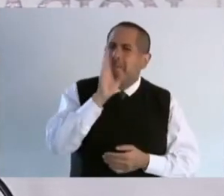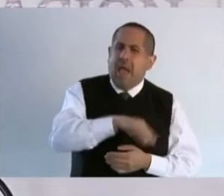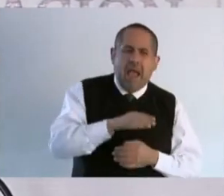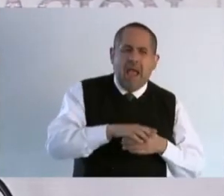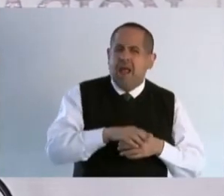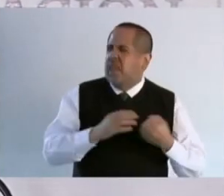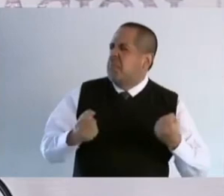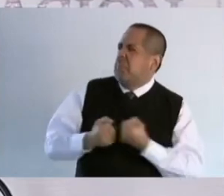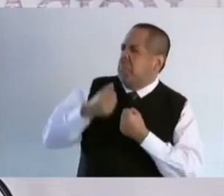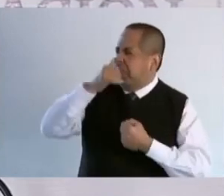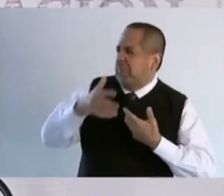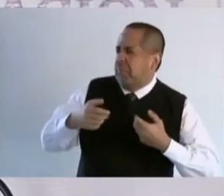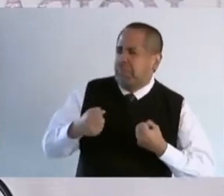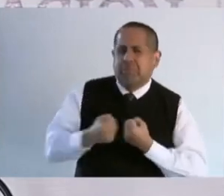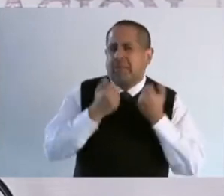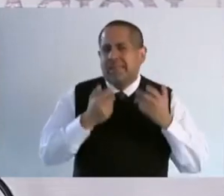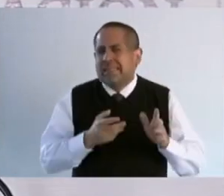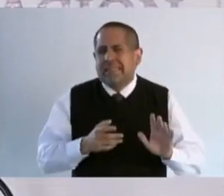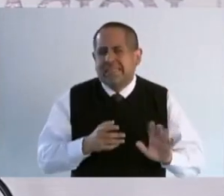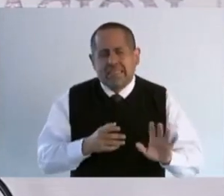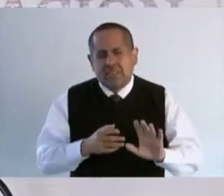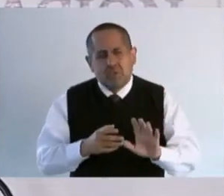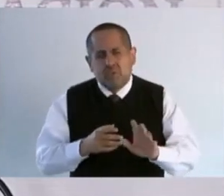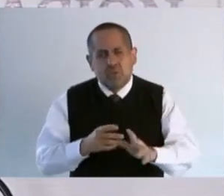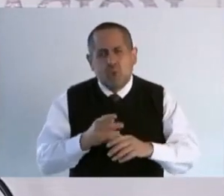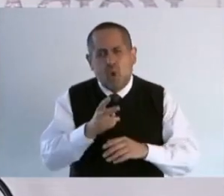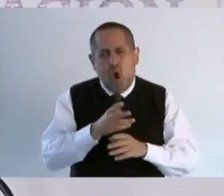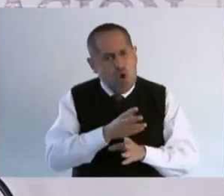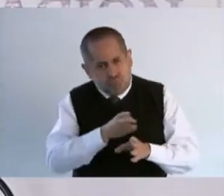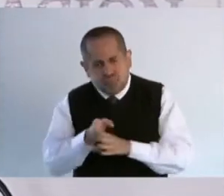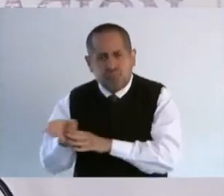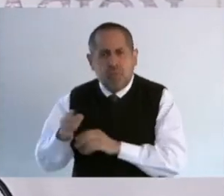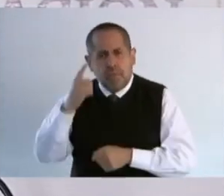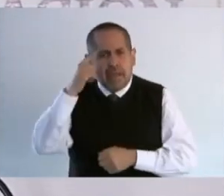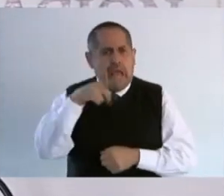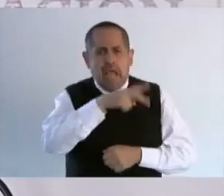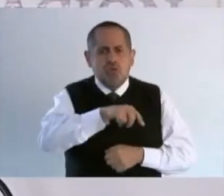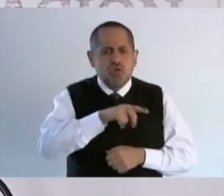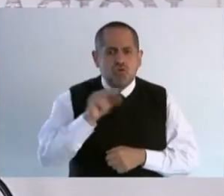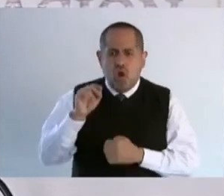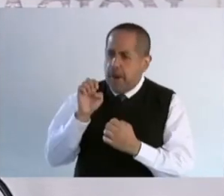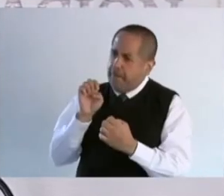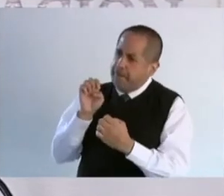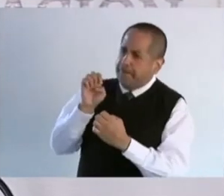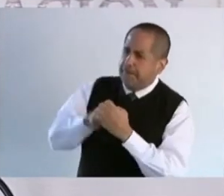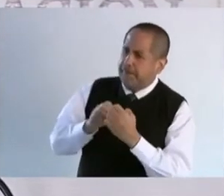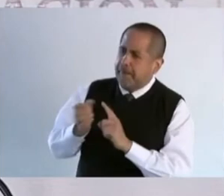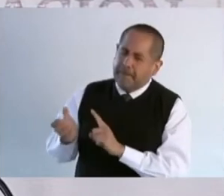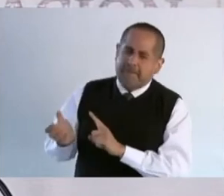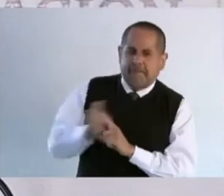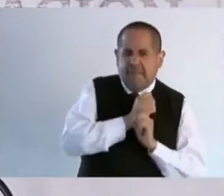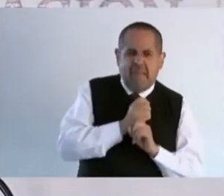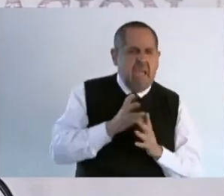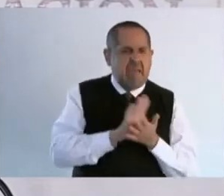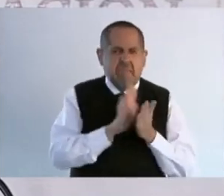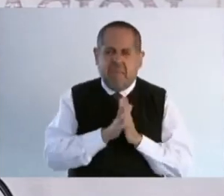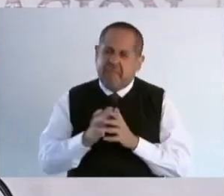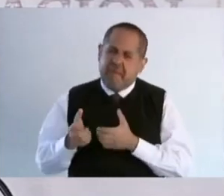antisociales, que no los enganchen las bandas